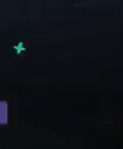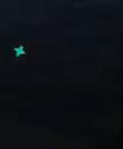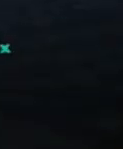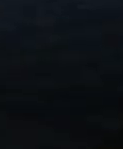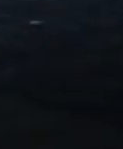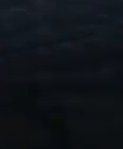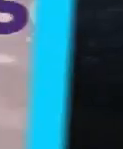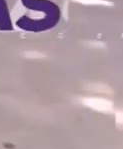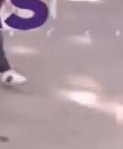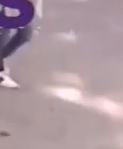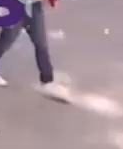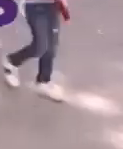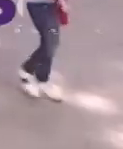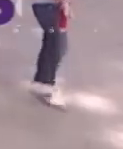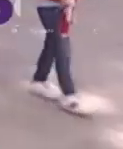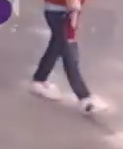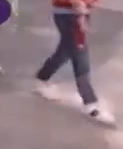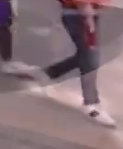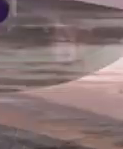Continuamos.